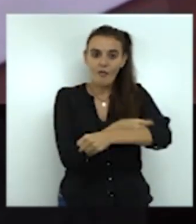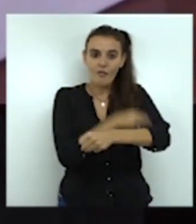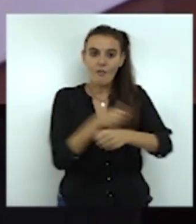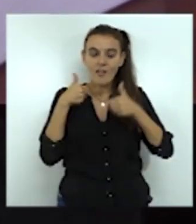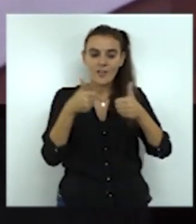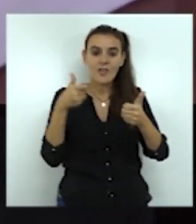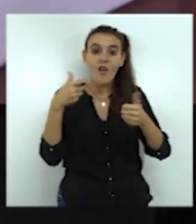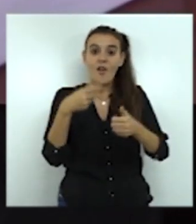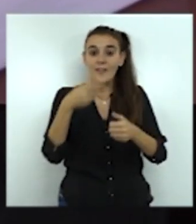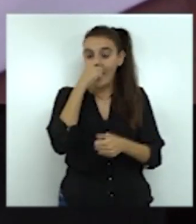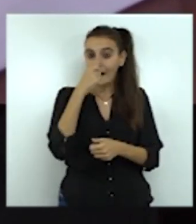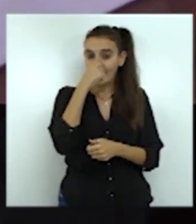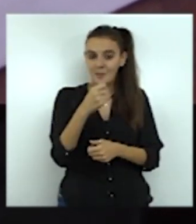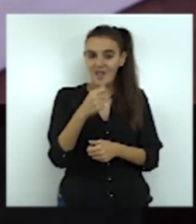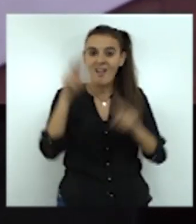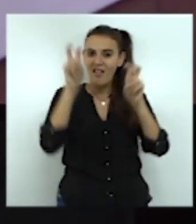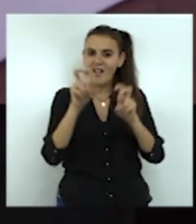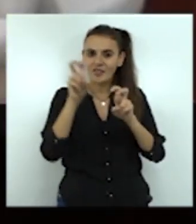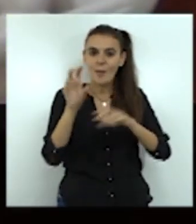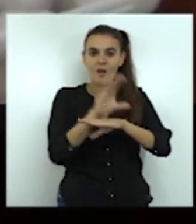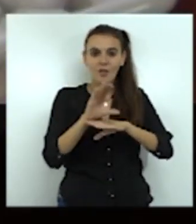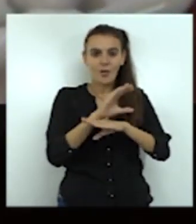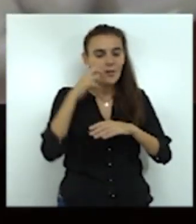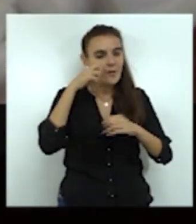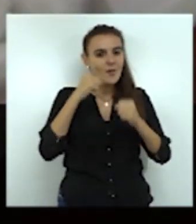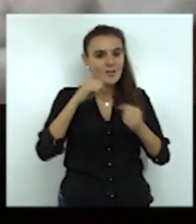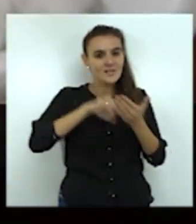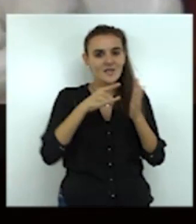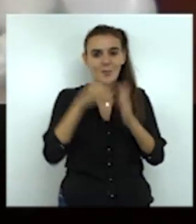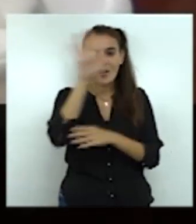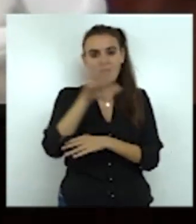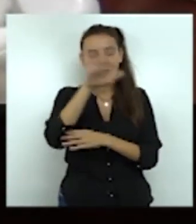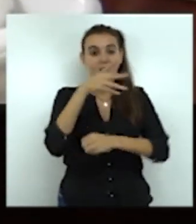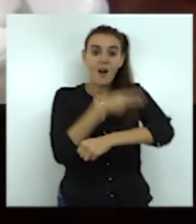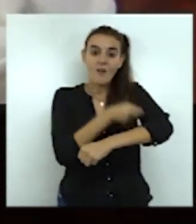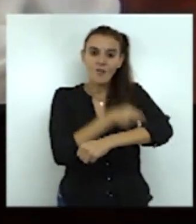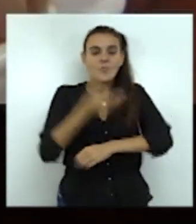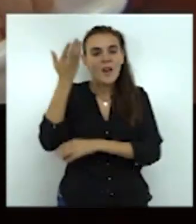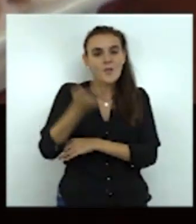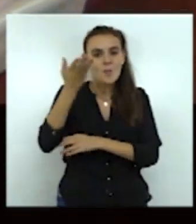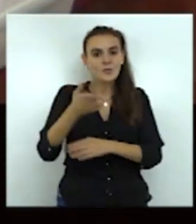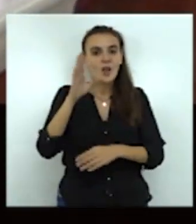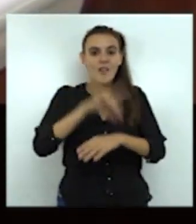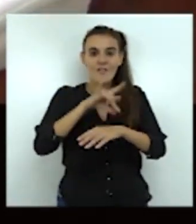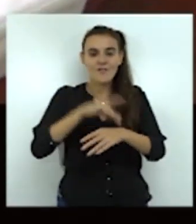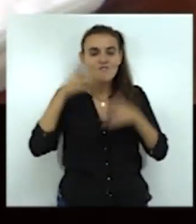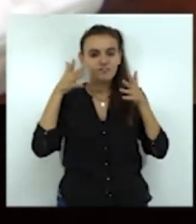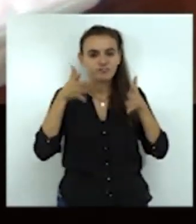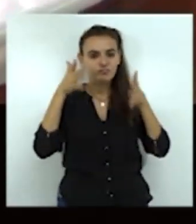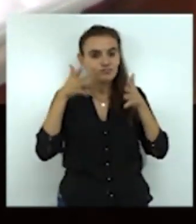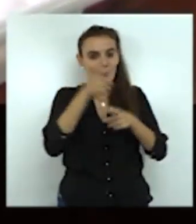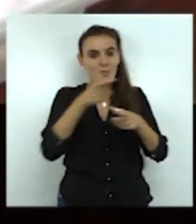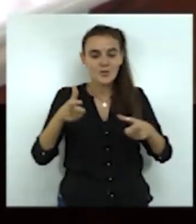Consejo Interterritorial del Sistema Nacional de Salud recomienda la vacunación frente a esta enfermedad a las personas mayores, preferentemente a